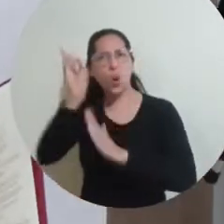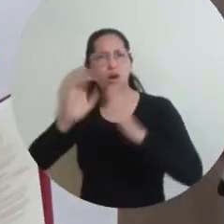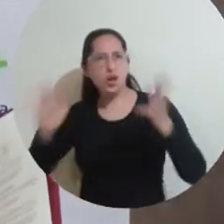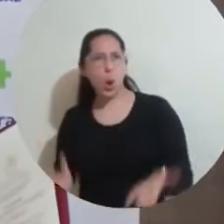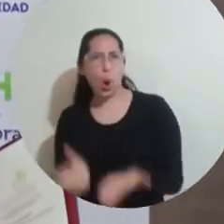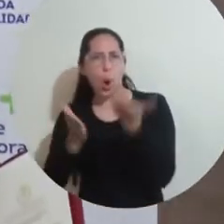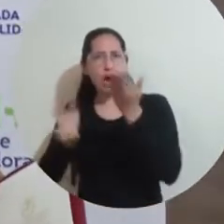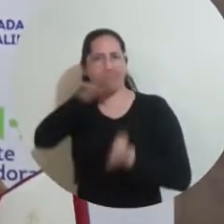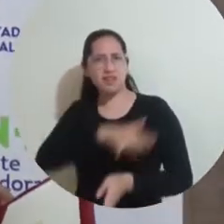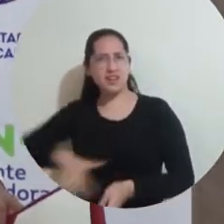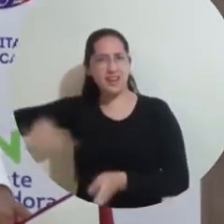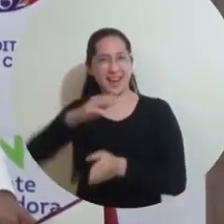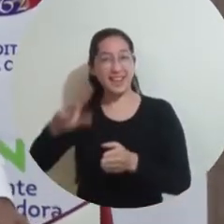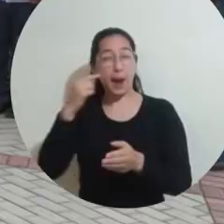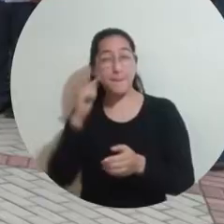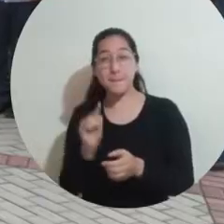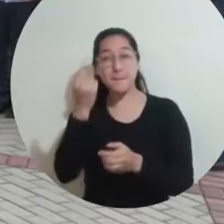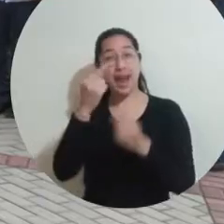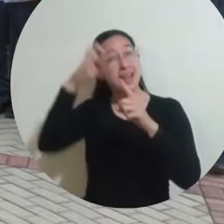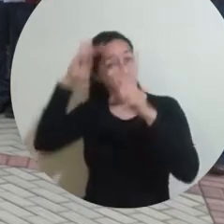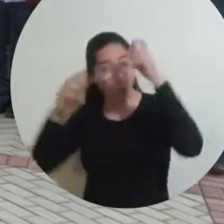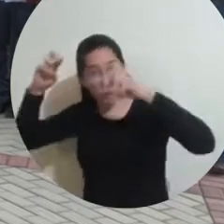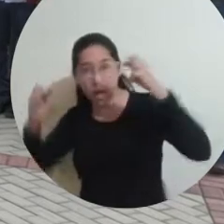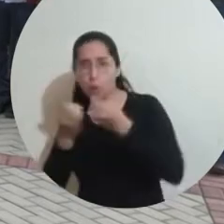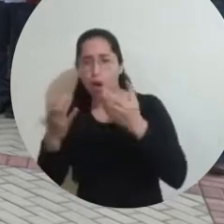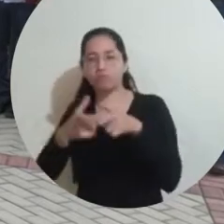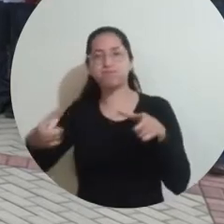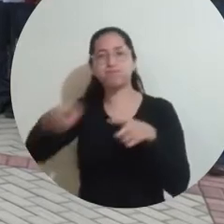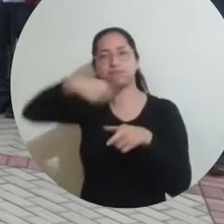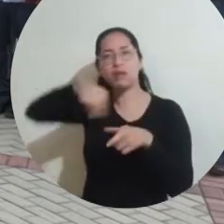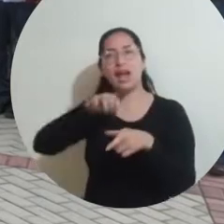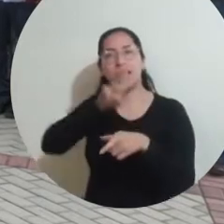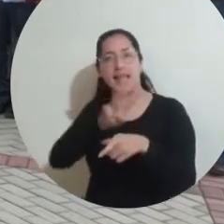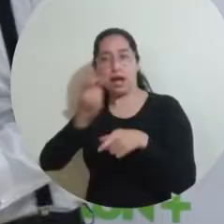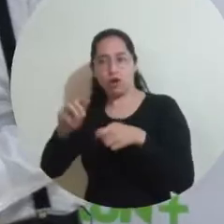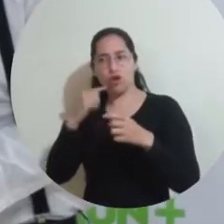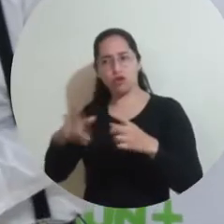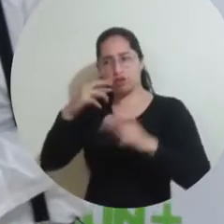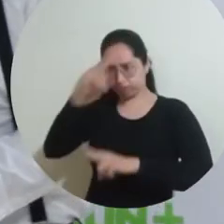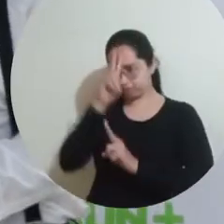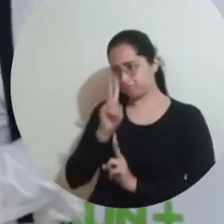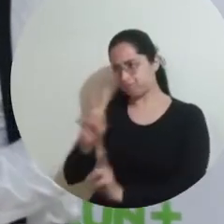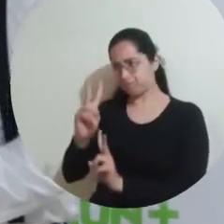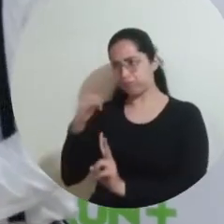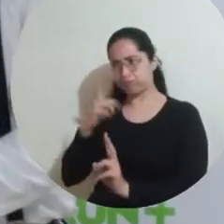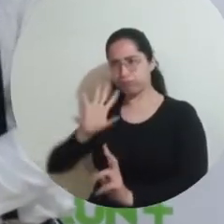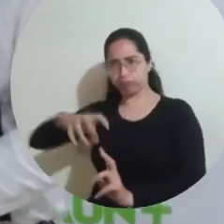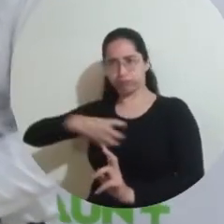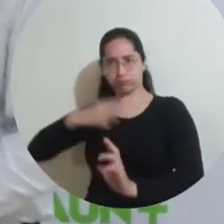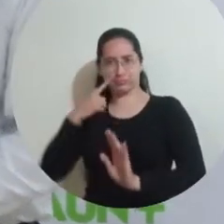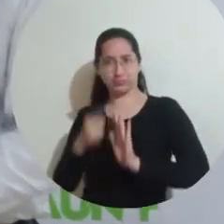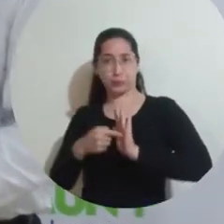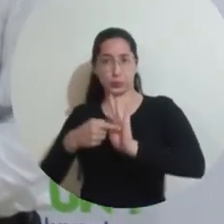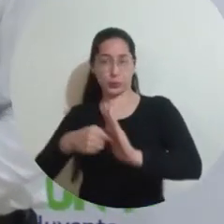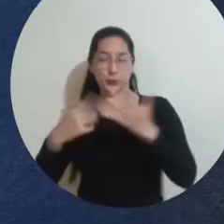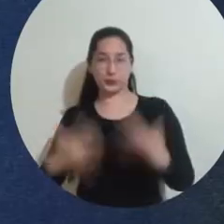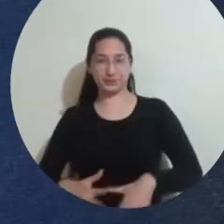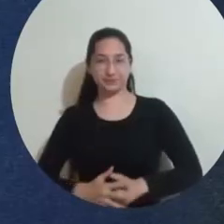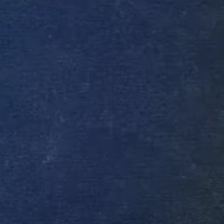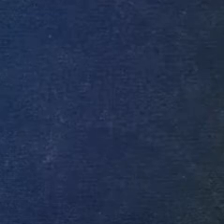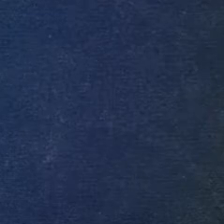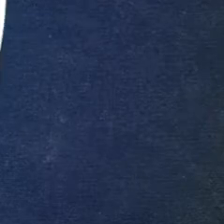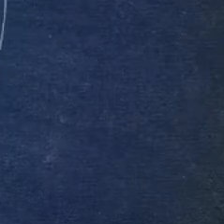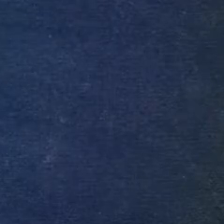desarrollo y progreso de la región de los primeros 38 profesionales de la Alma Mater fue exaltada con un solemne acto de reconocimiento.